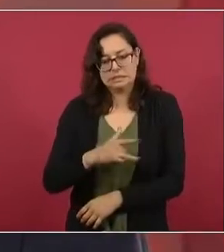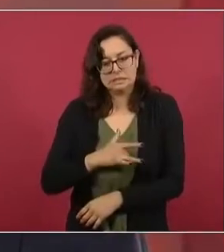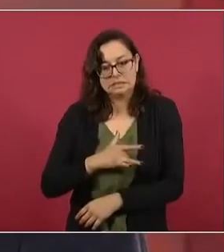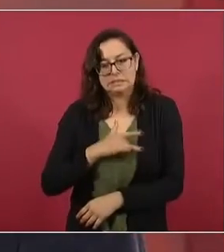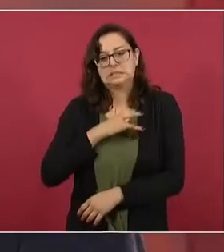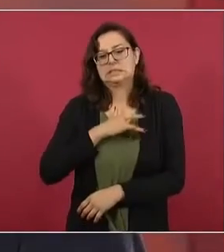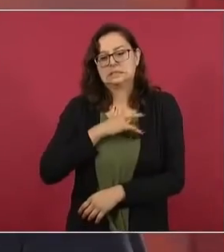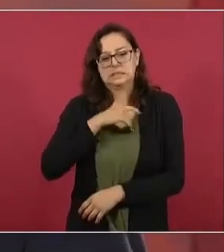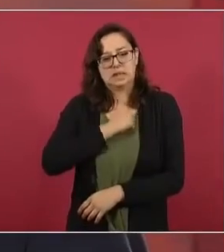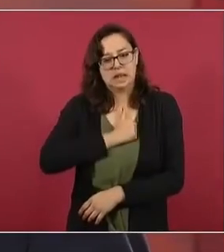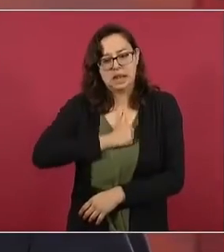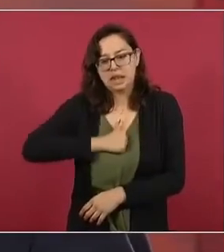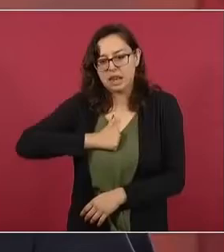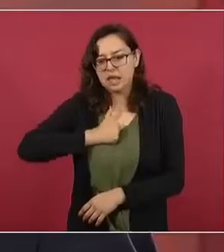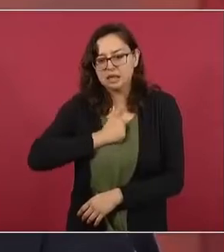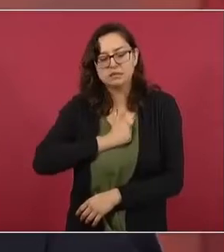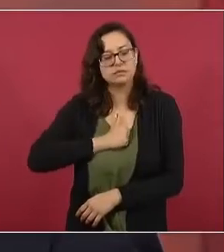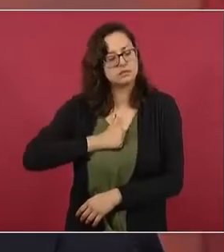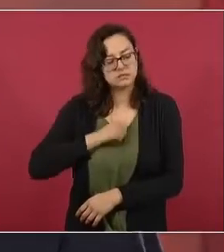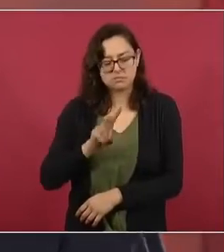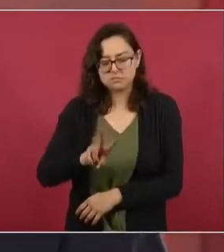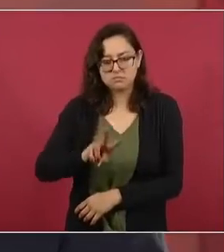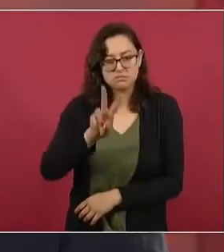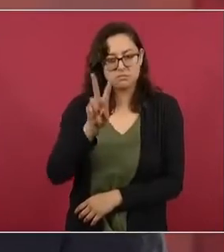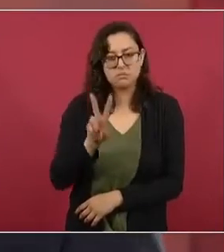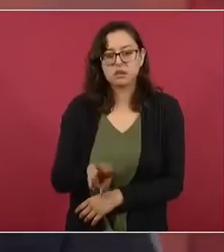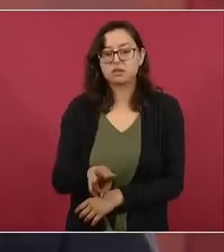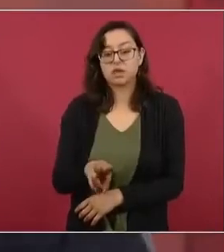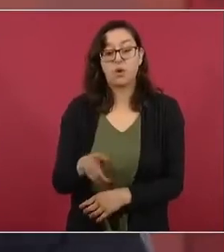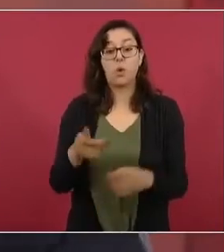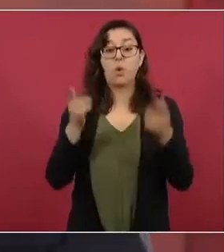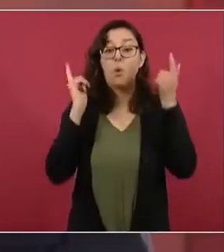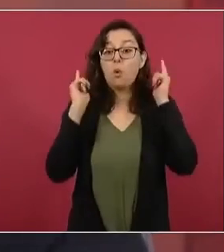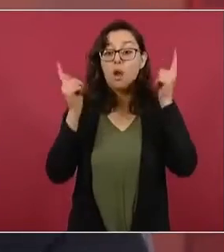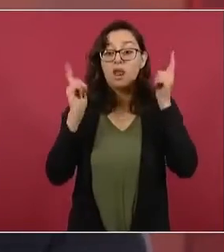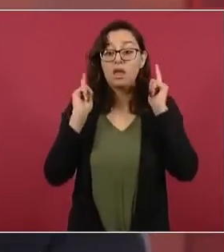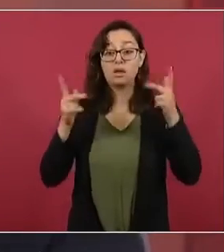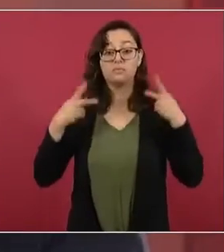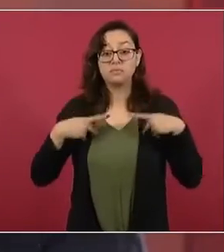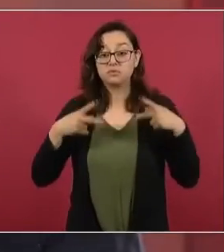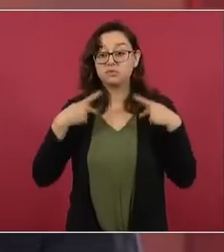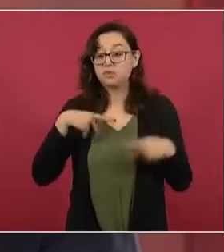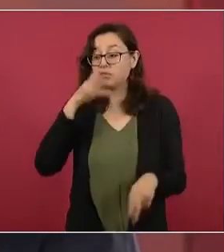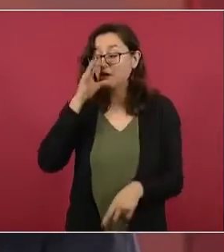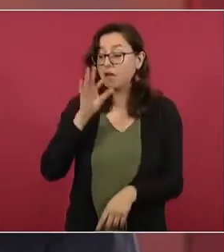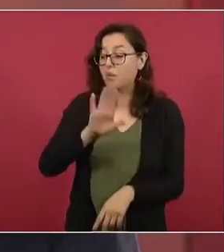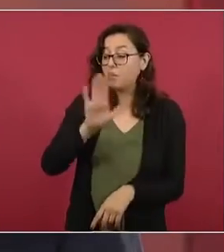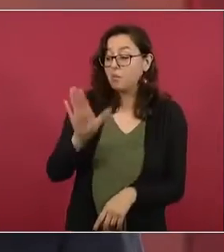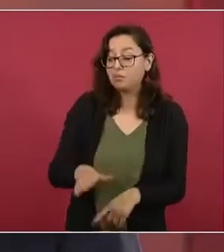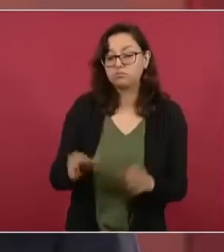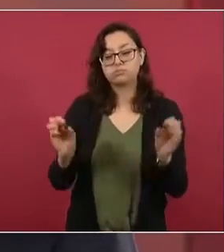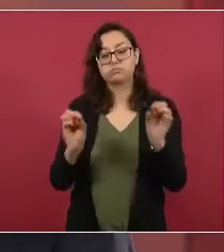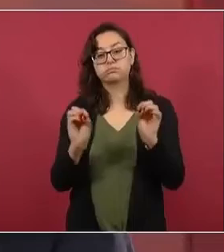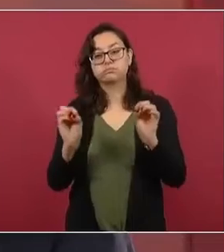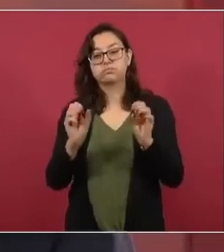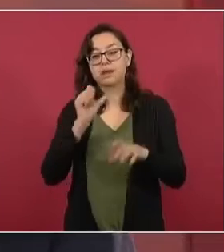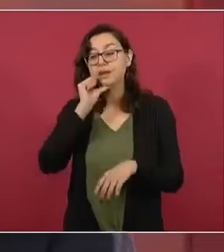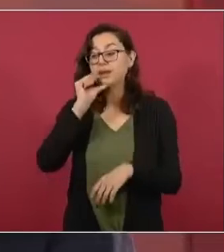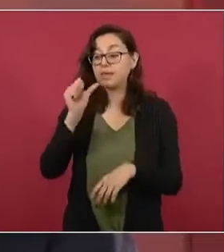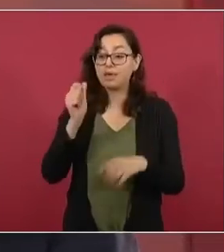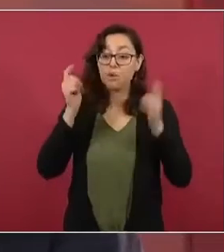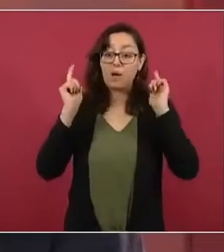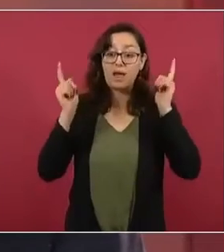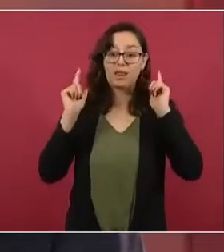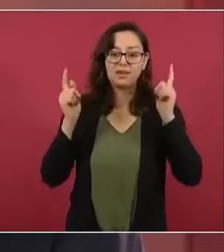se siente, no quisiéramos que nadie perdiera la vida, pero es muy